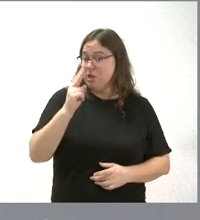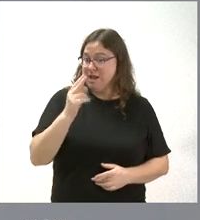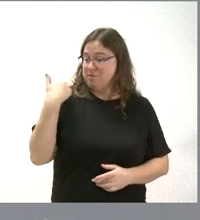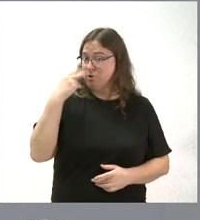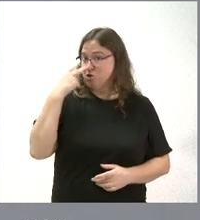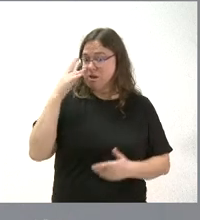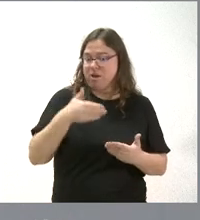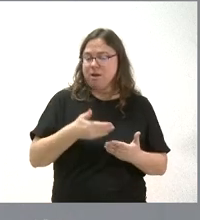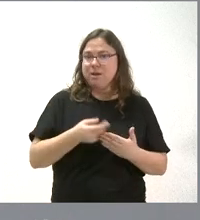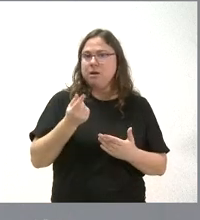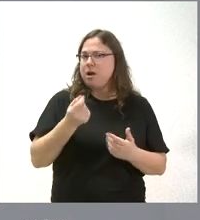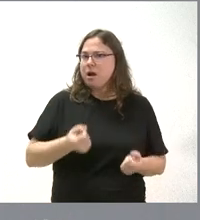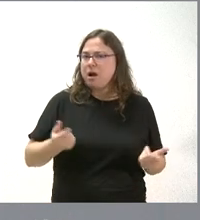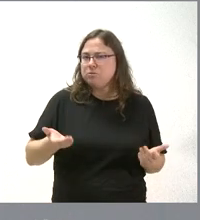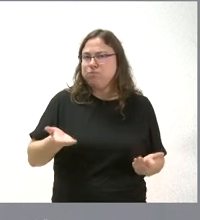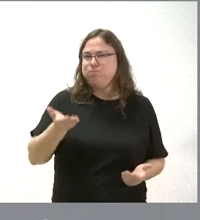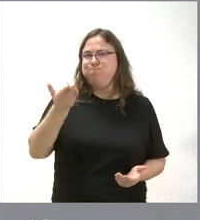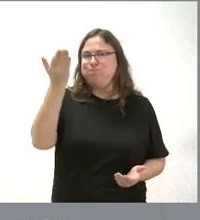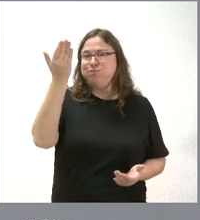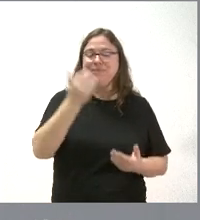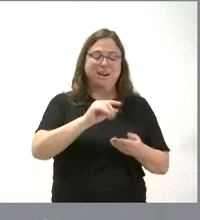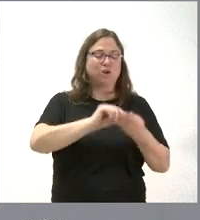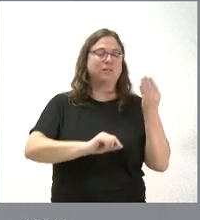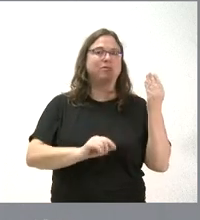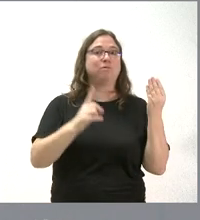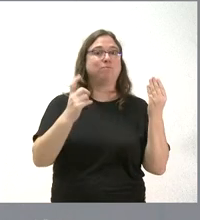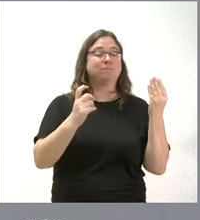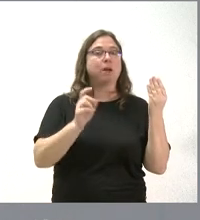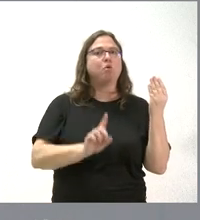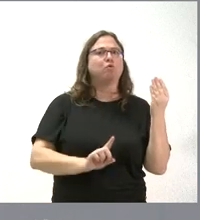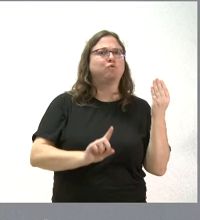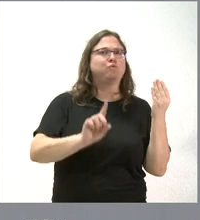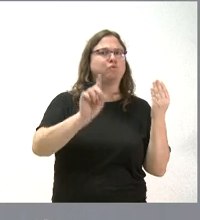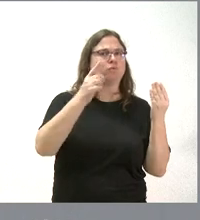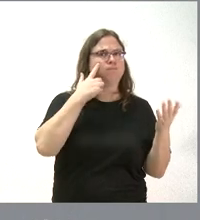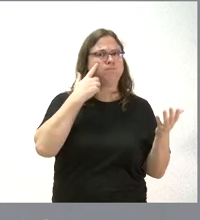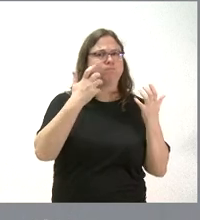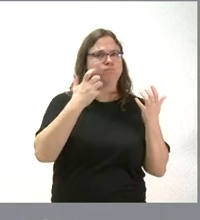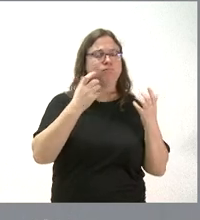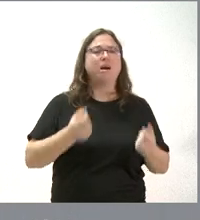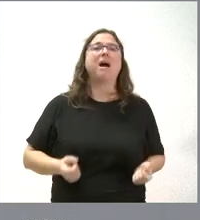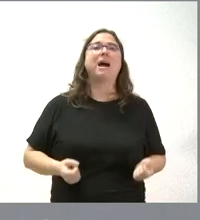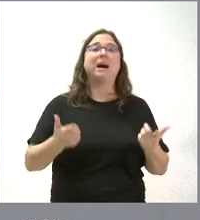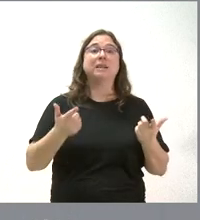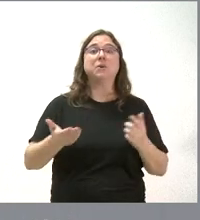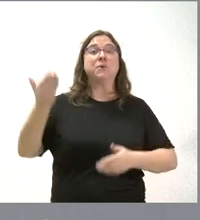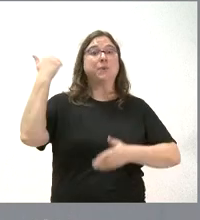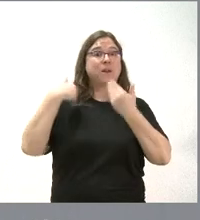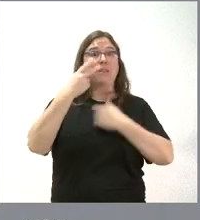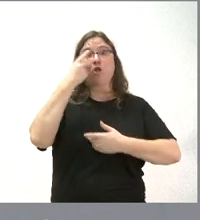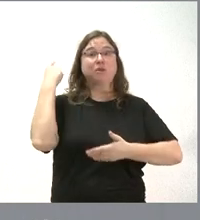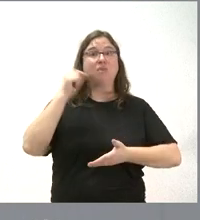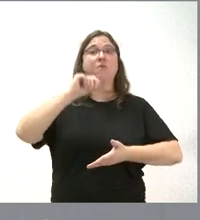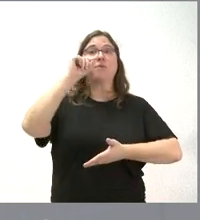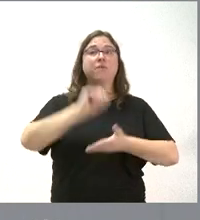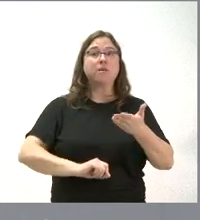lógicamente, los costes han subido mucho y los contratos han evolucionado al alza de una forma muy notable en términos de coste y aquellos que se escribieron un contrato hace dos años por lo